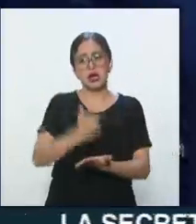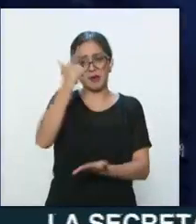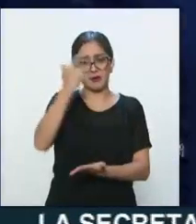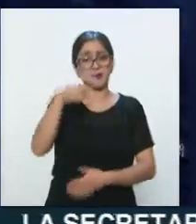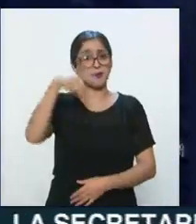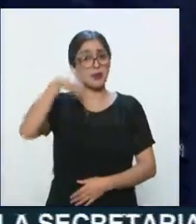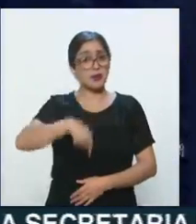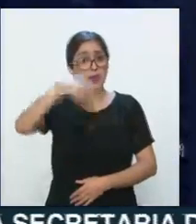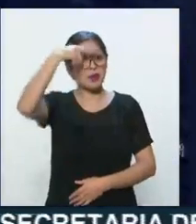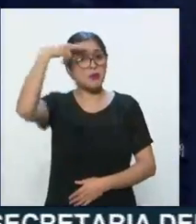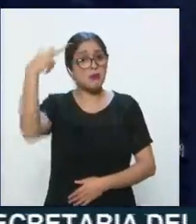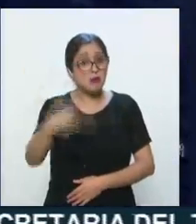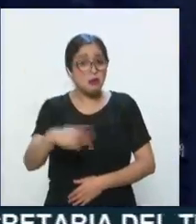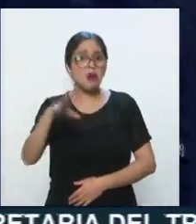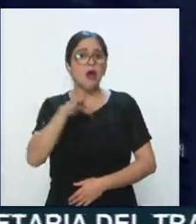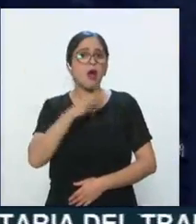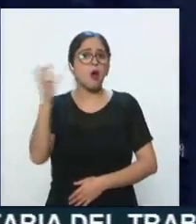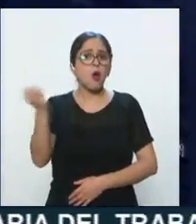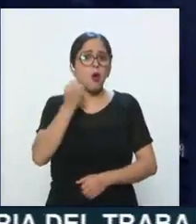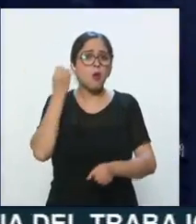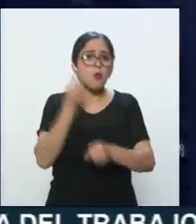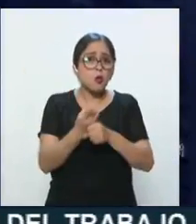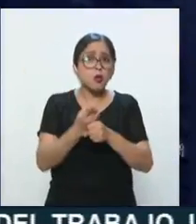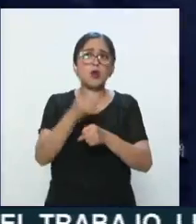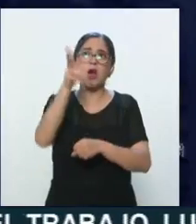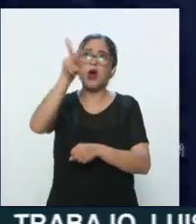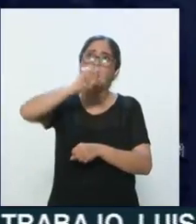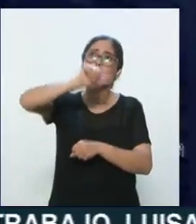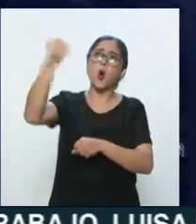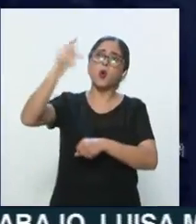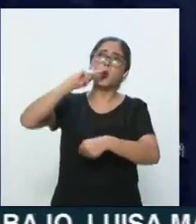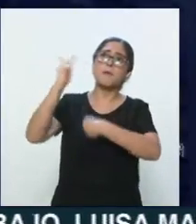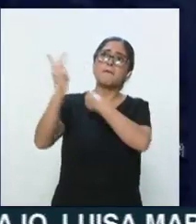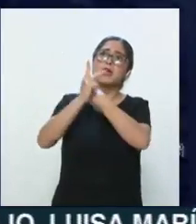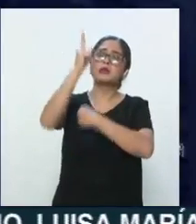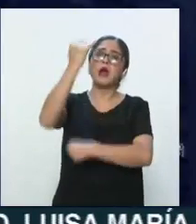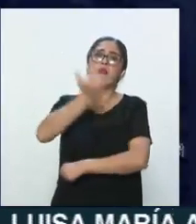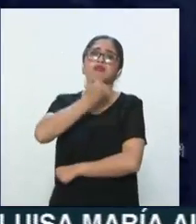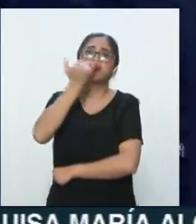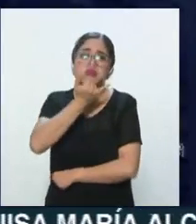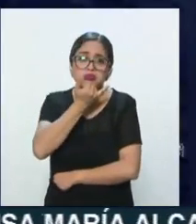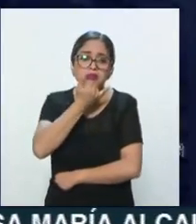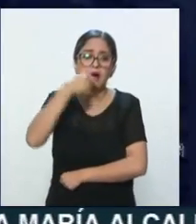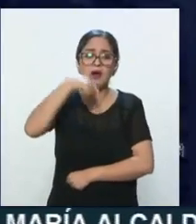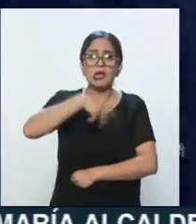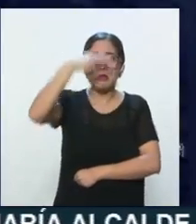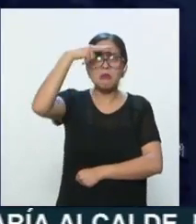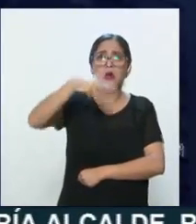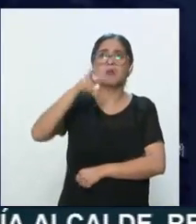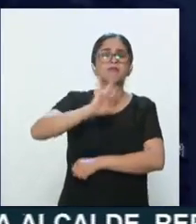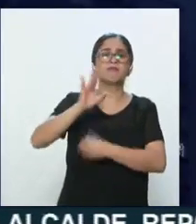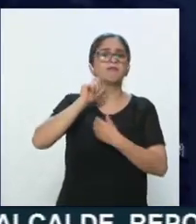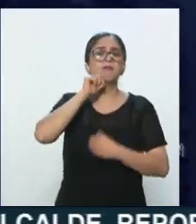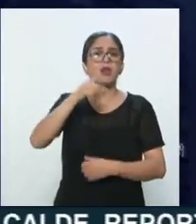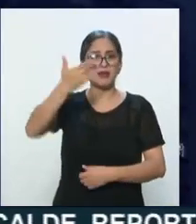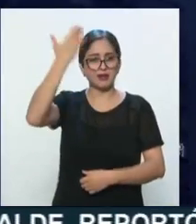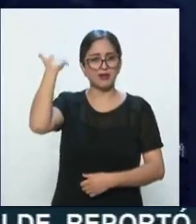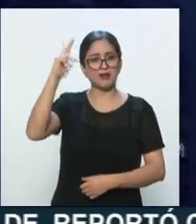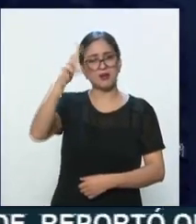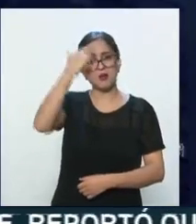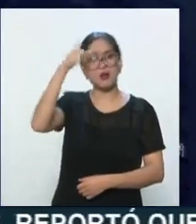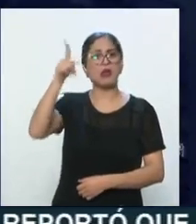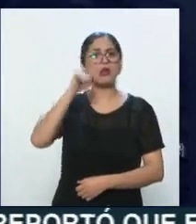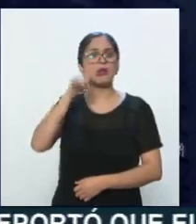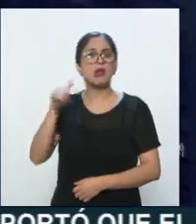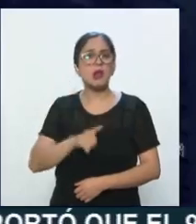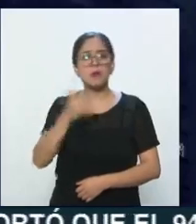aquí hemos tenido la oportunidad de aprender lo sucedido en otros países, como es el caso de Italia, en donde, en uno de sus peores momentos, a mediados